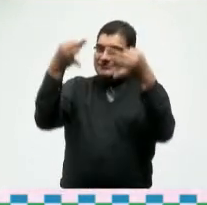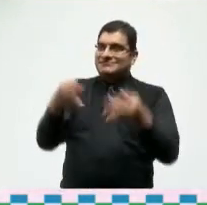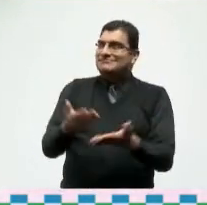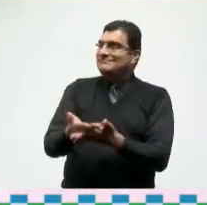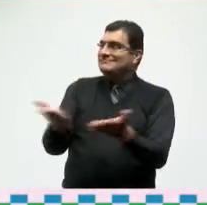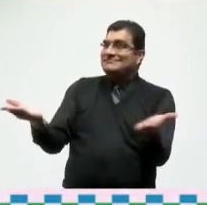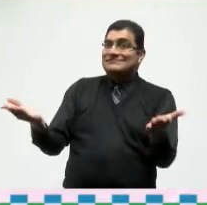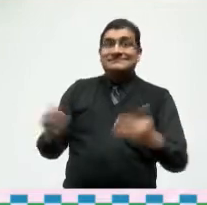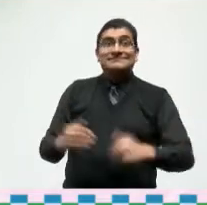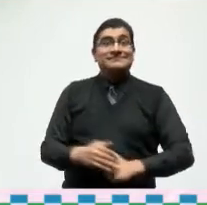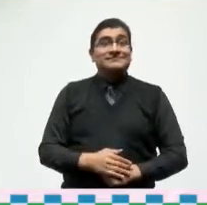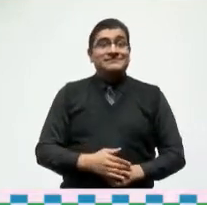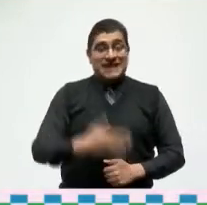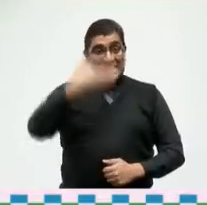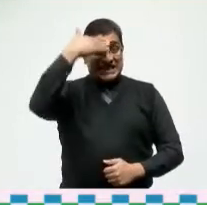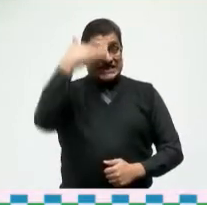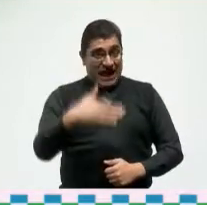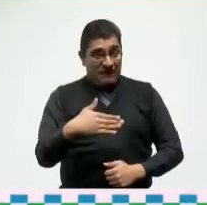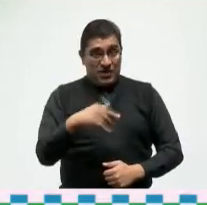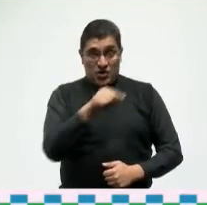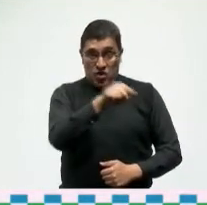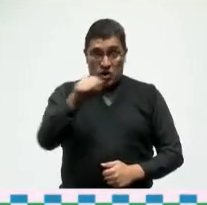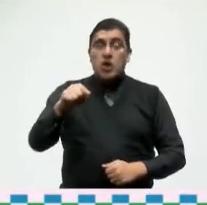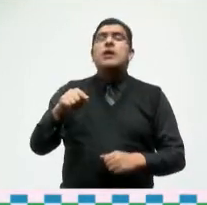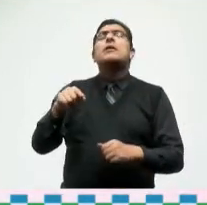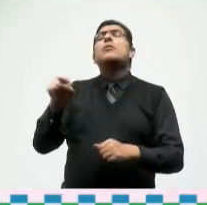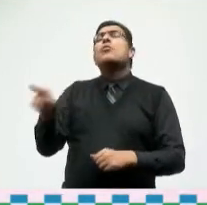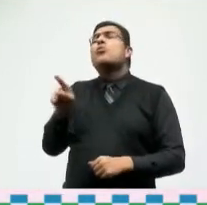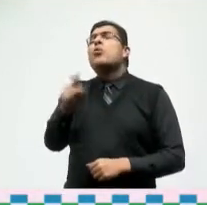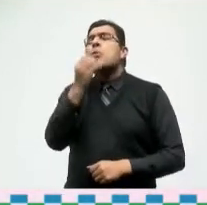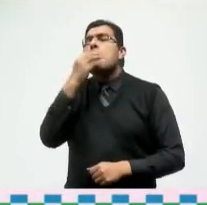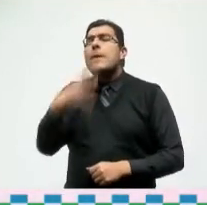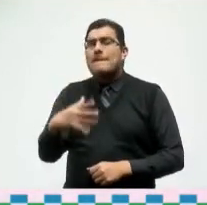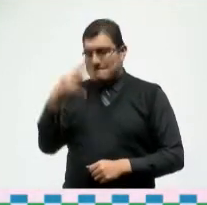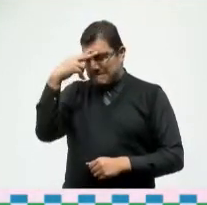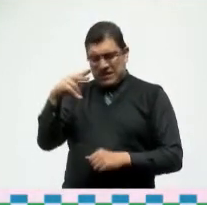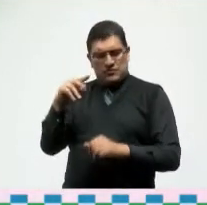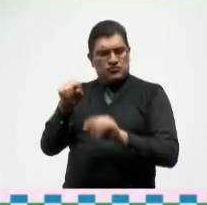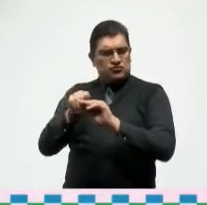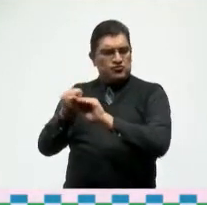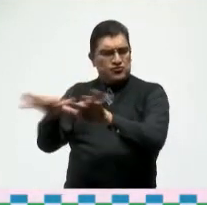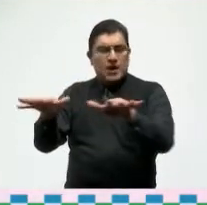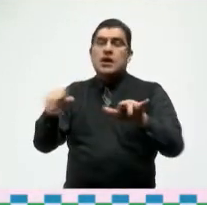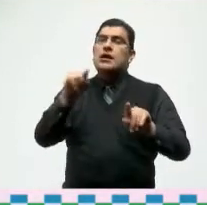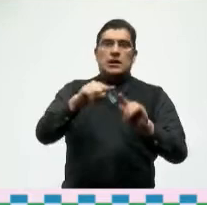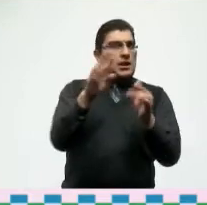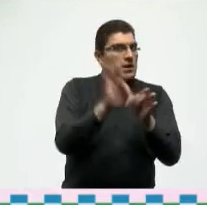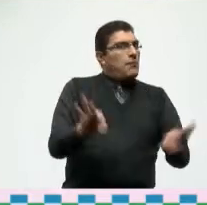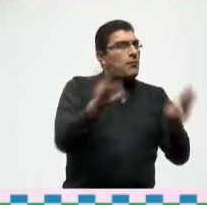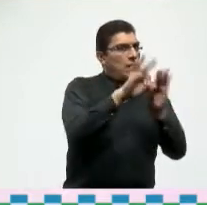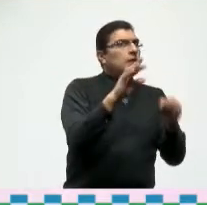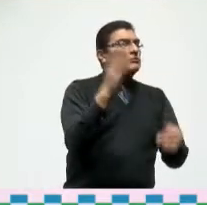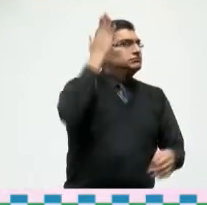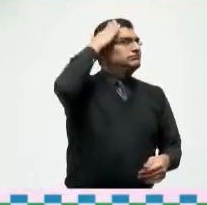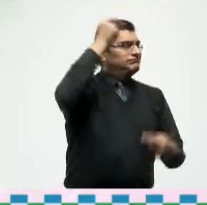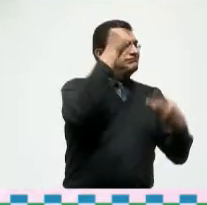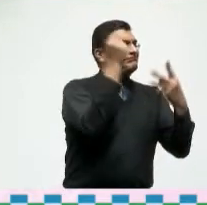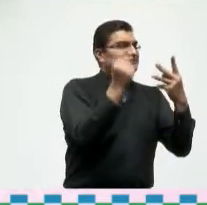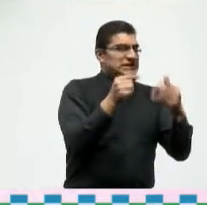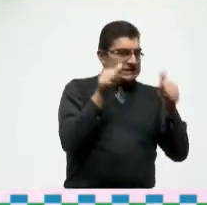sabemos que el desarrollo de los pueblos mágicos también ocupa un lugar especial en las prioridades del presidente